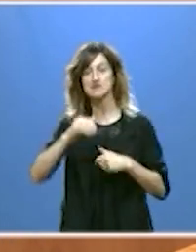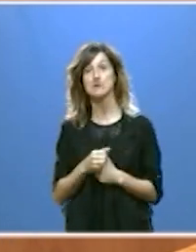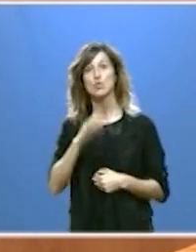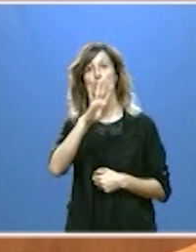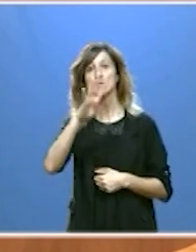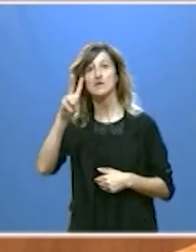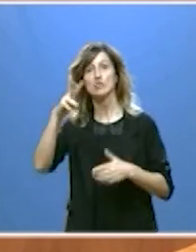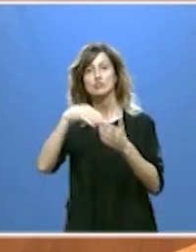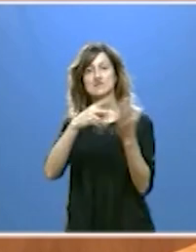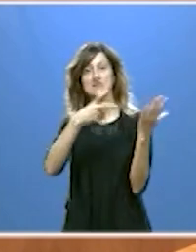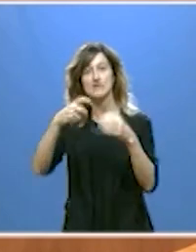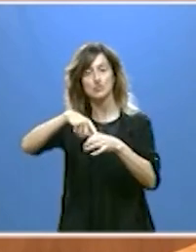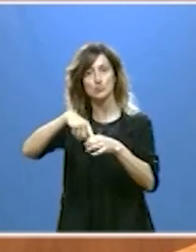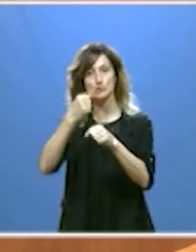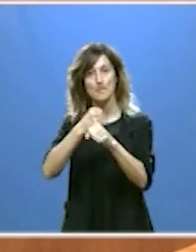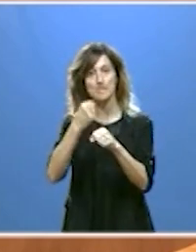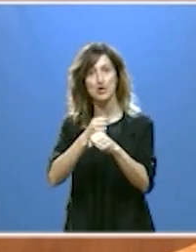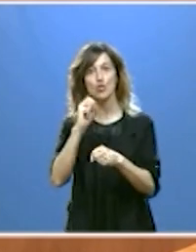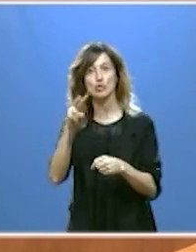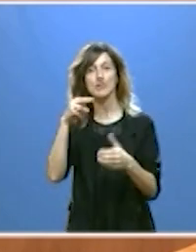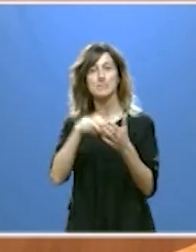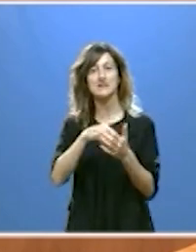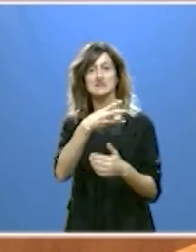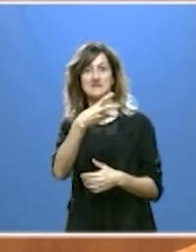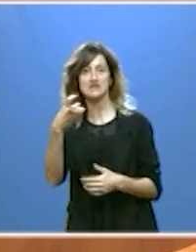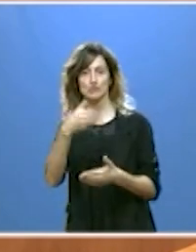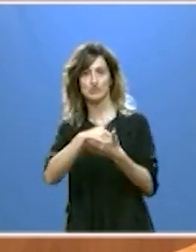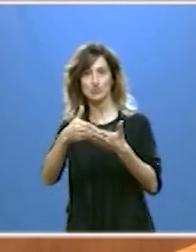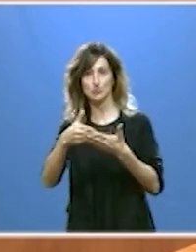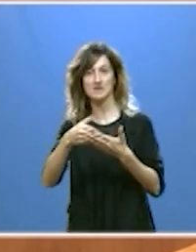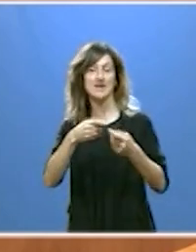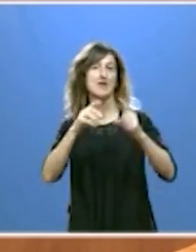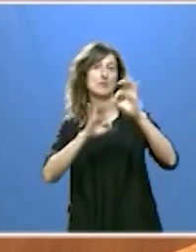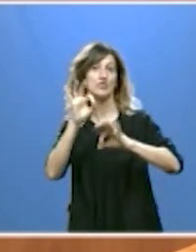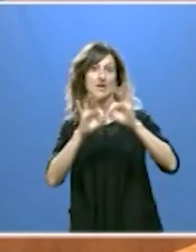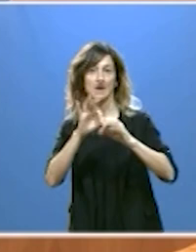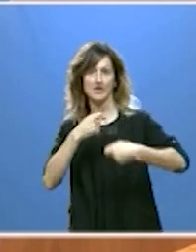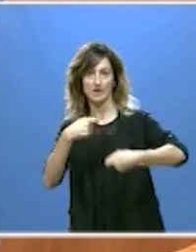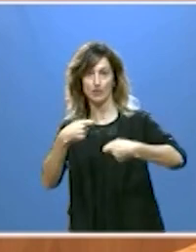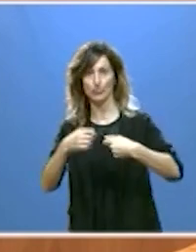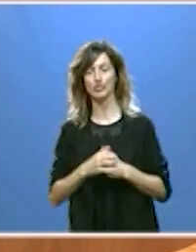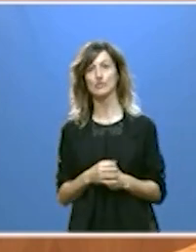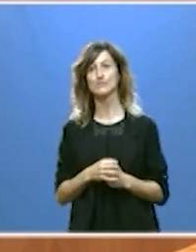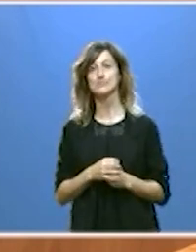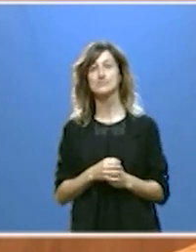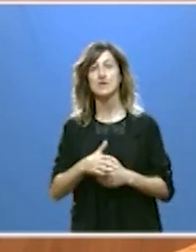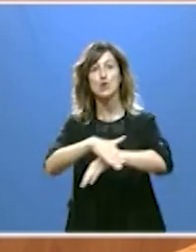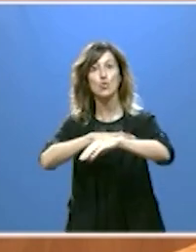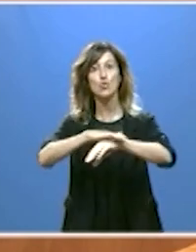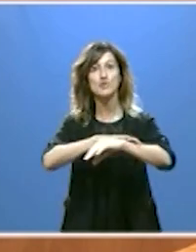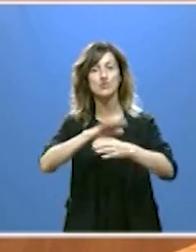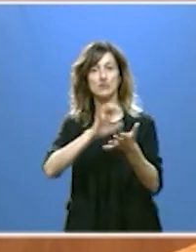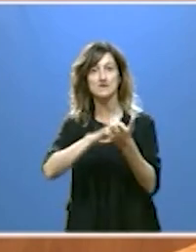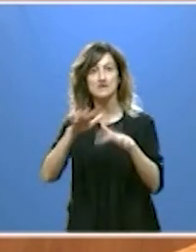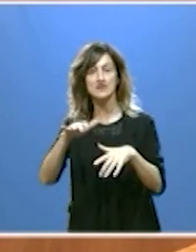.700 empleos y 12.300 millones de cifra de negocio. Desde el Gobierno de Castilla y León y la